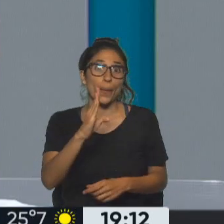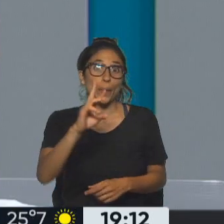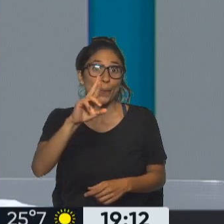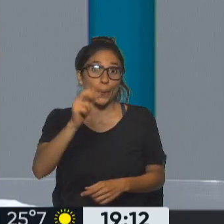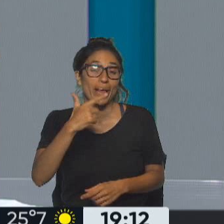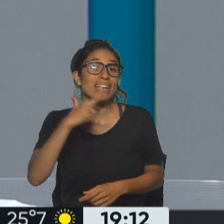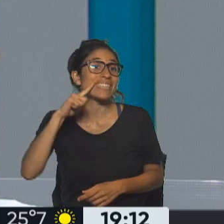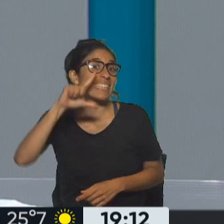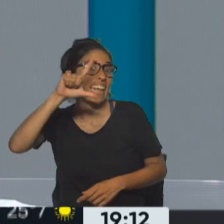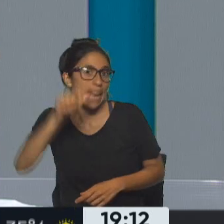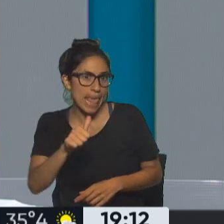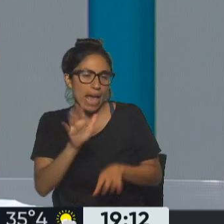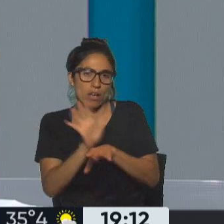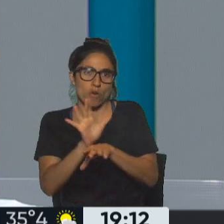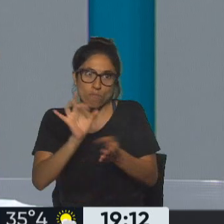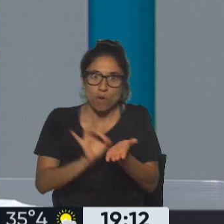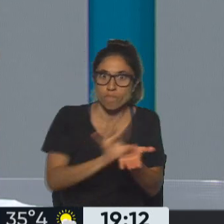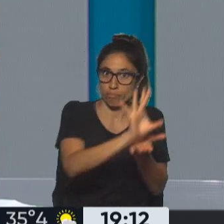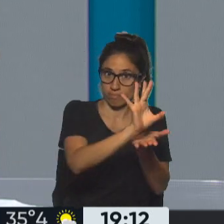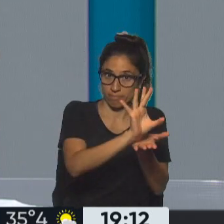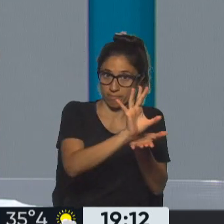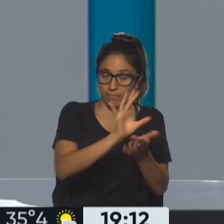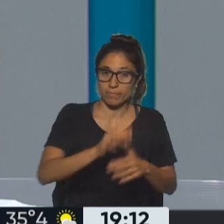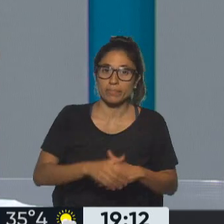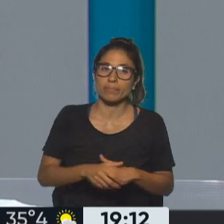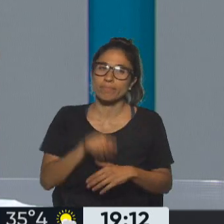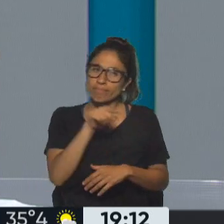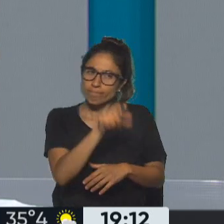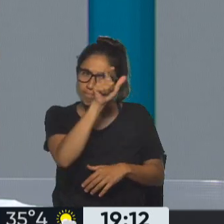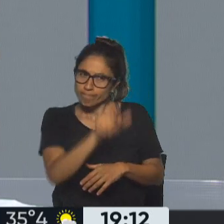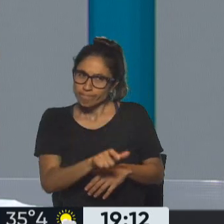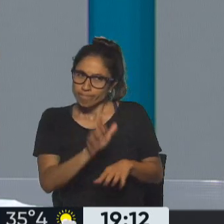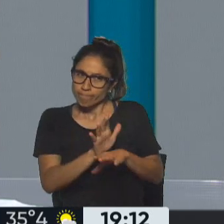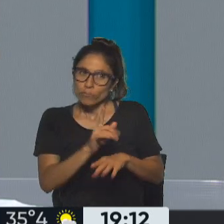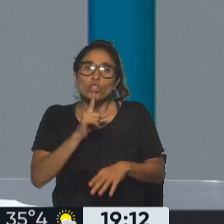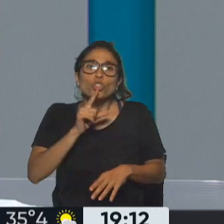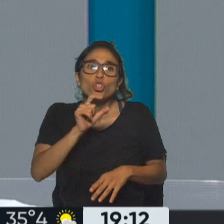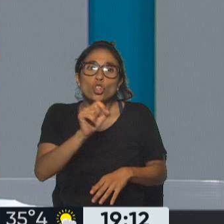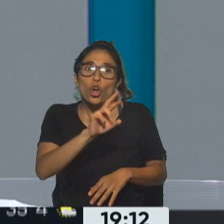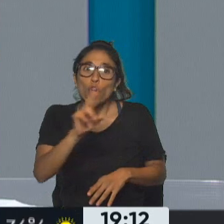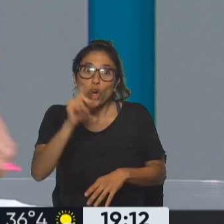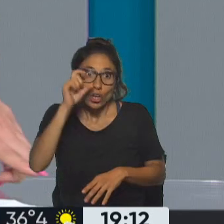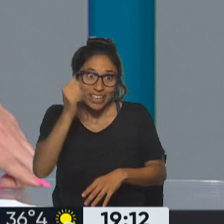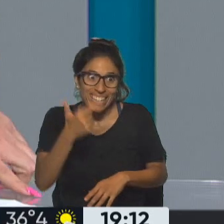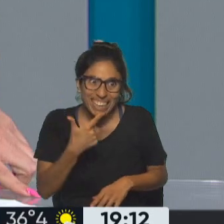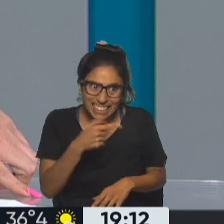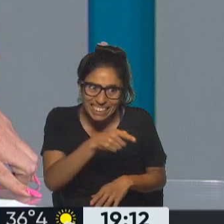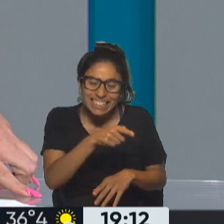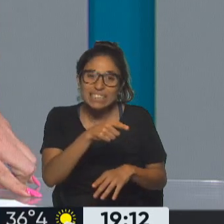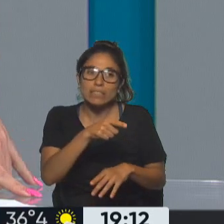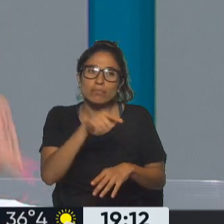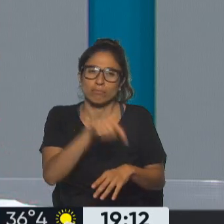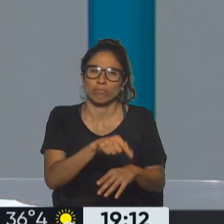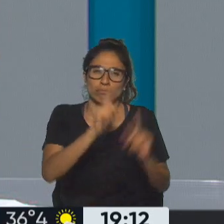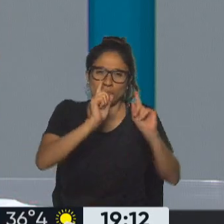señalado ante esta situación paradójicamente Torres, quien estaba a cargo de la seguridad está en este momento en Estados Unidos